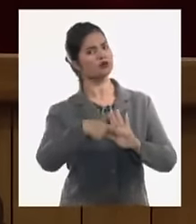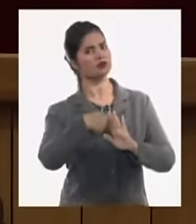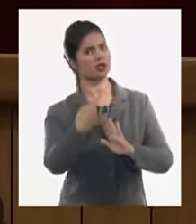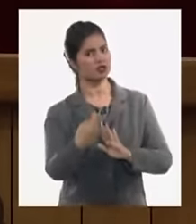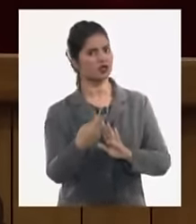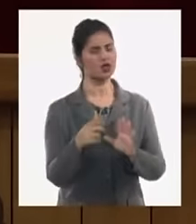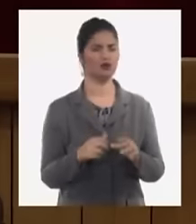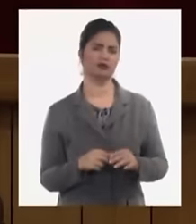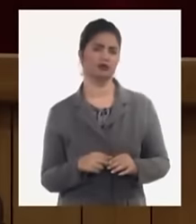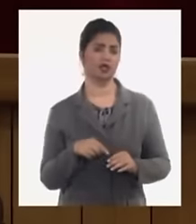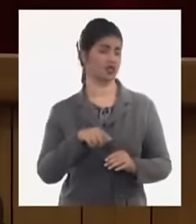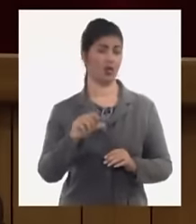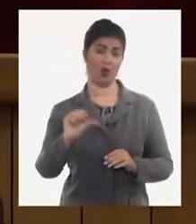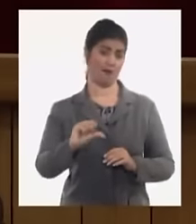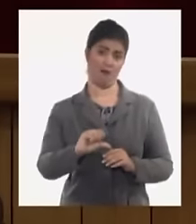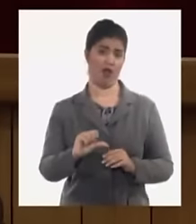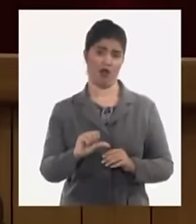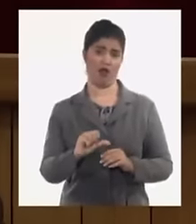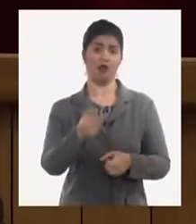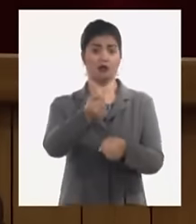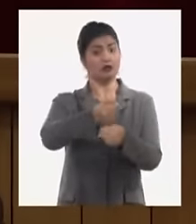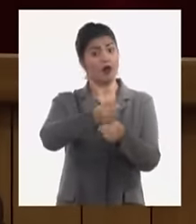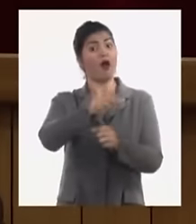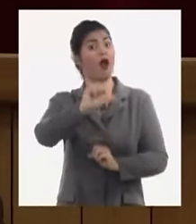mal eso funciona mal